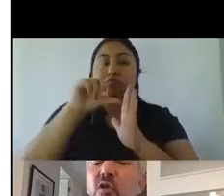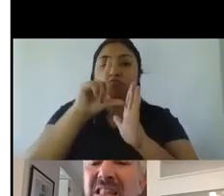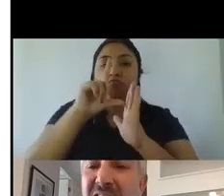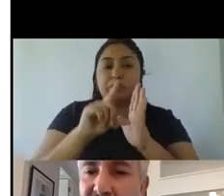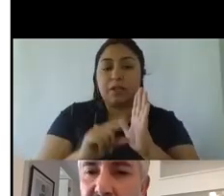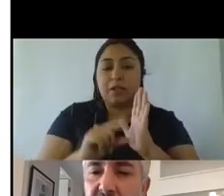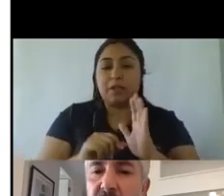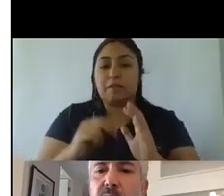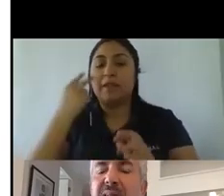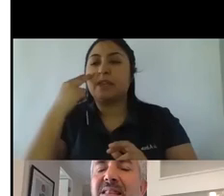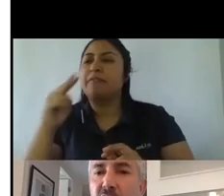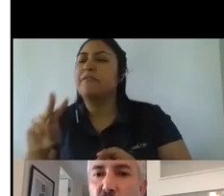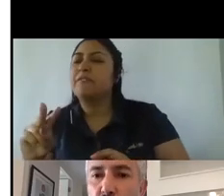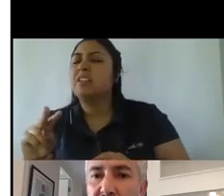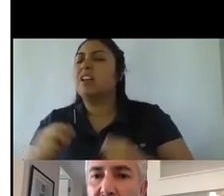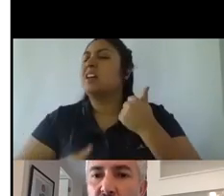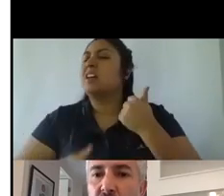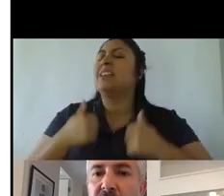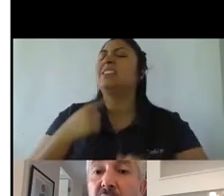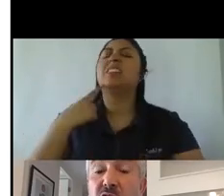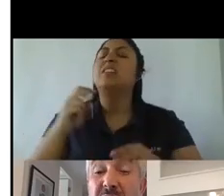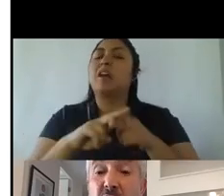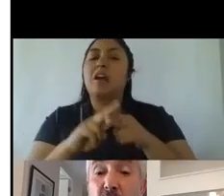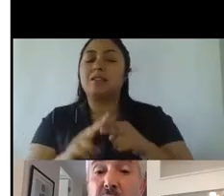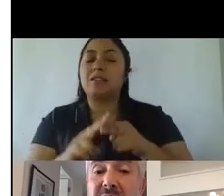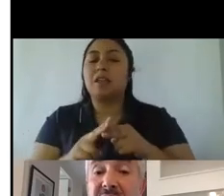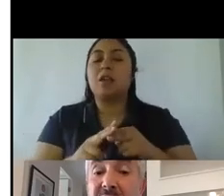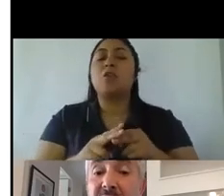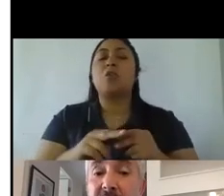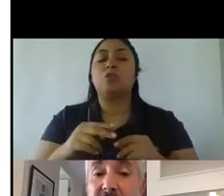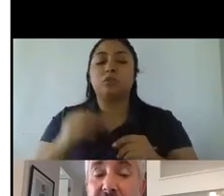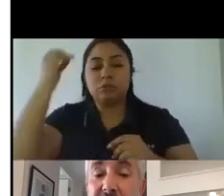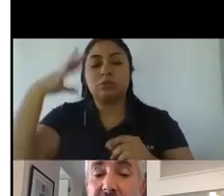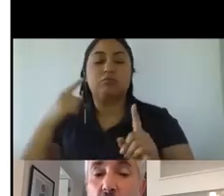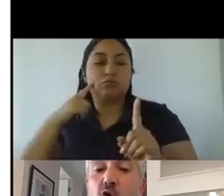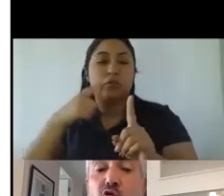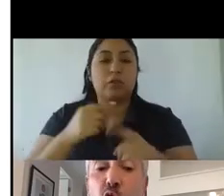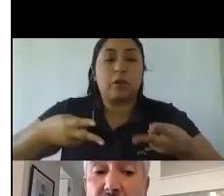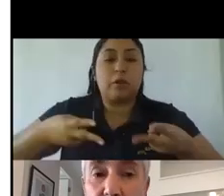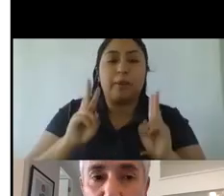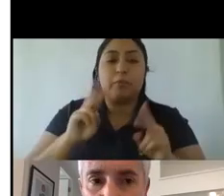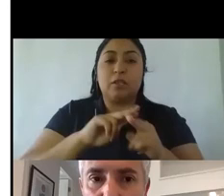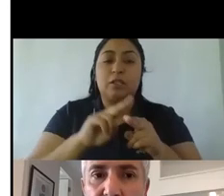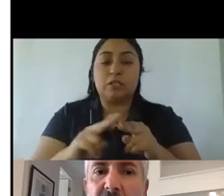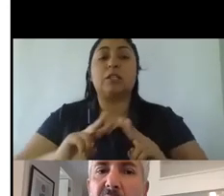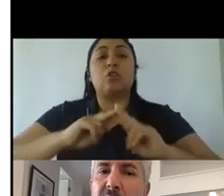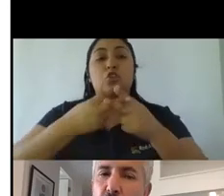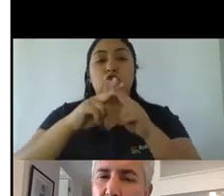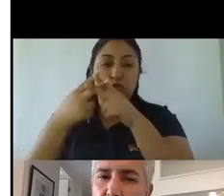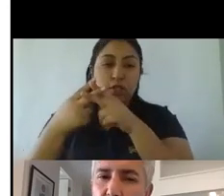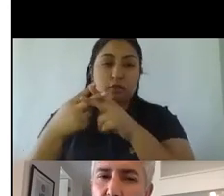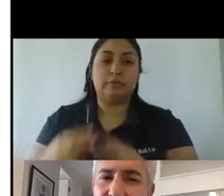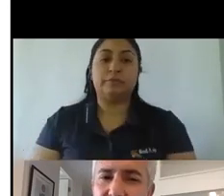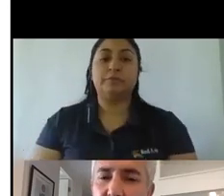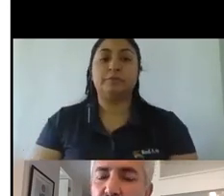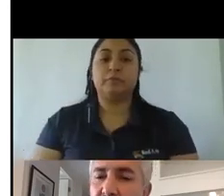nos inhibe de plantearnos objetivos que de alguna manera nos permitan hacer o construir luego